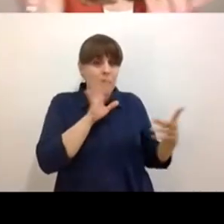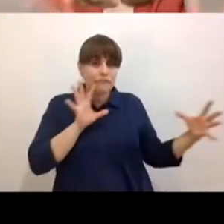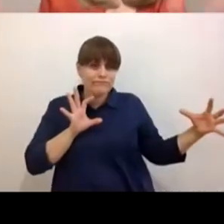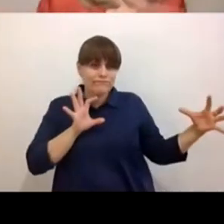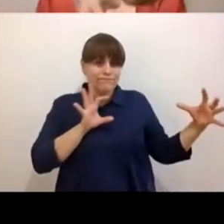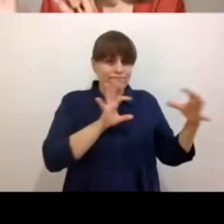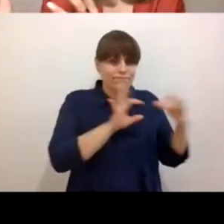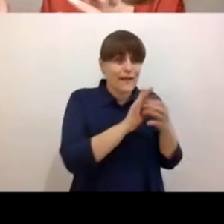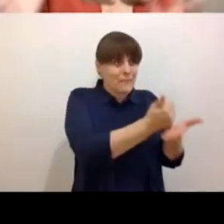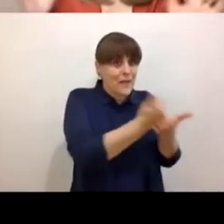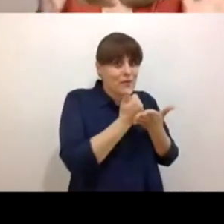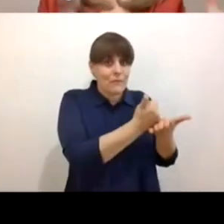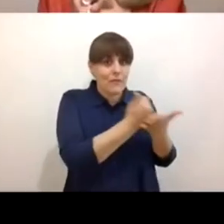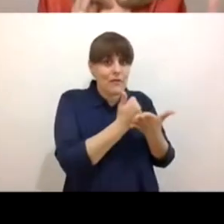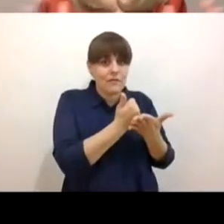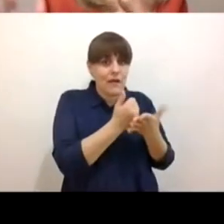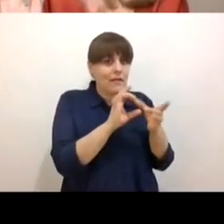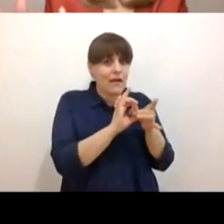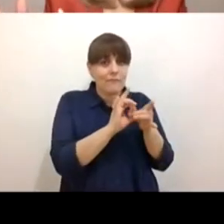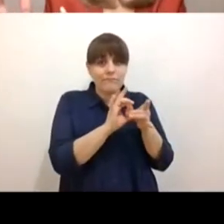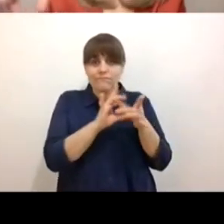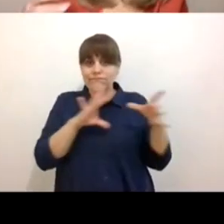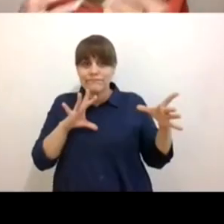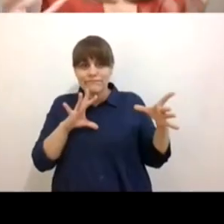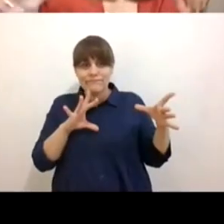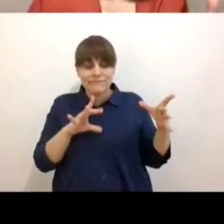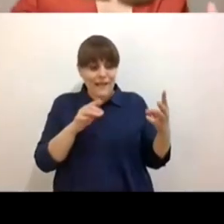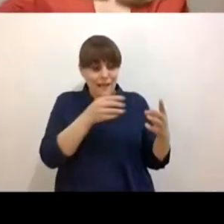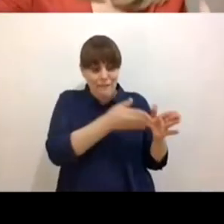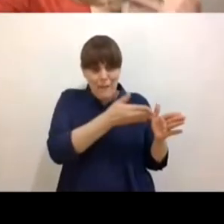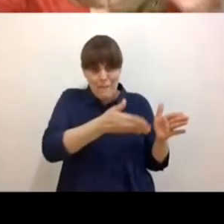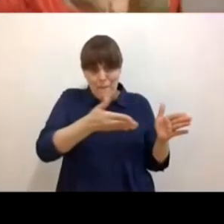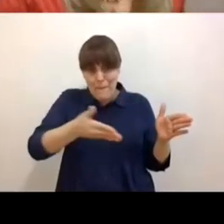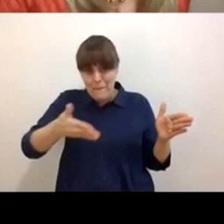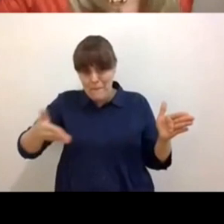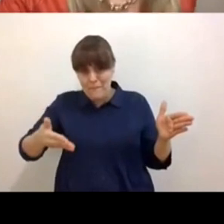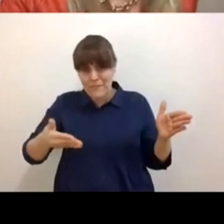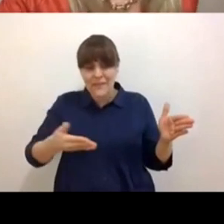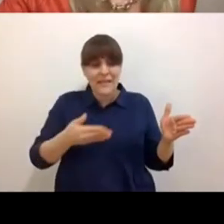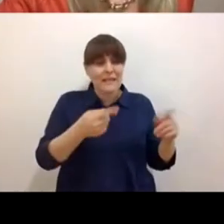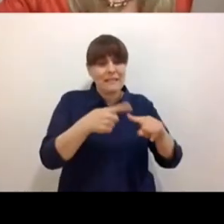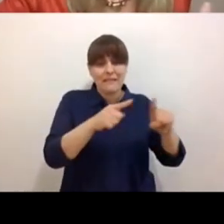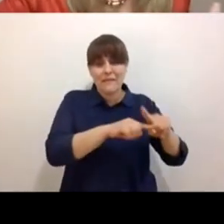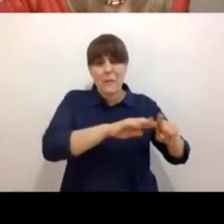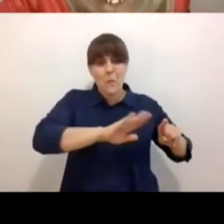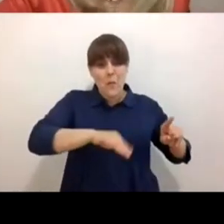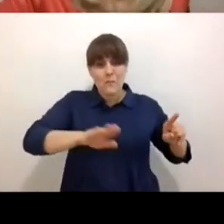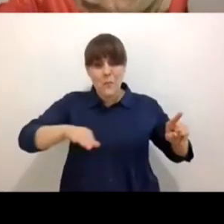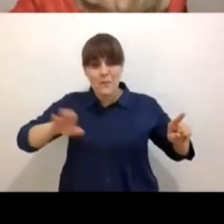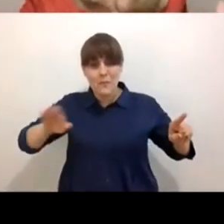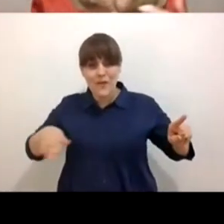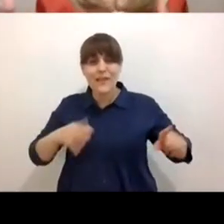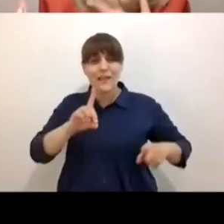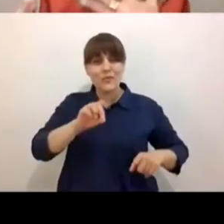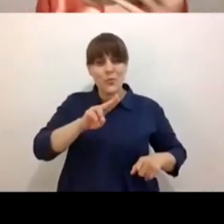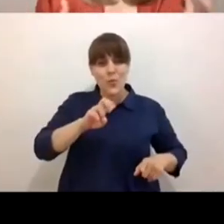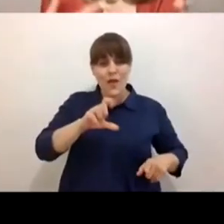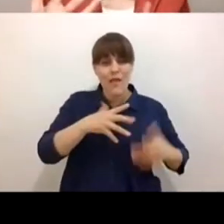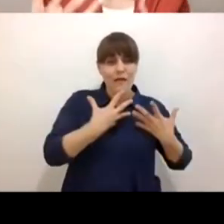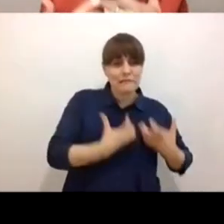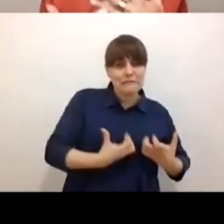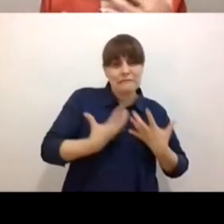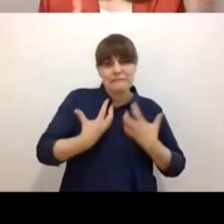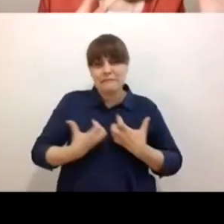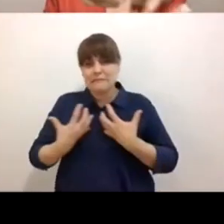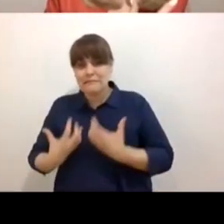sí es un periodo de mucho duelo y además como de mucha exigencia, ¿no? Que muchas veces les pedimos que